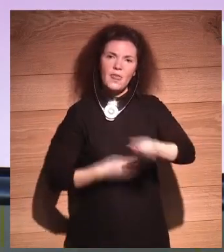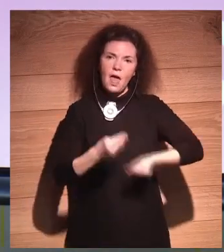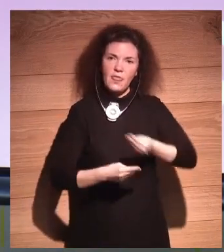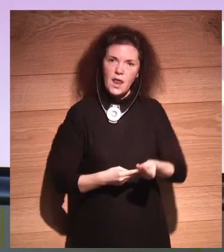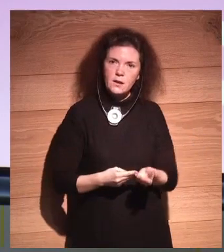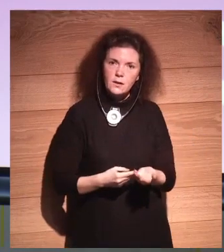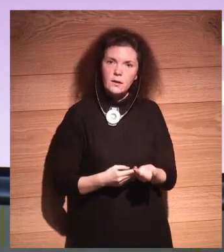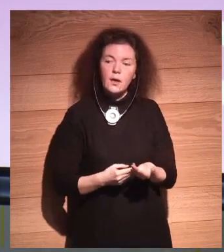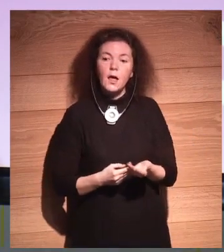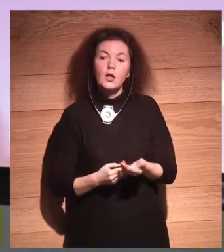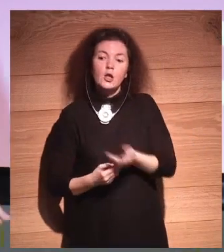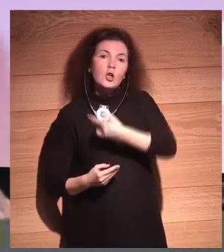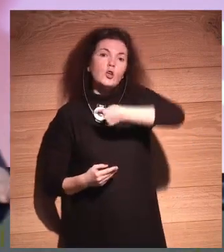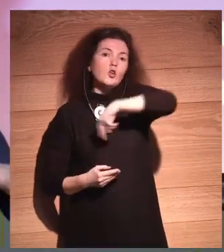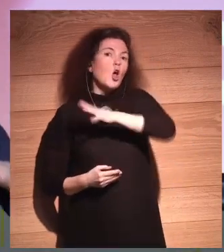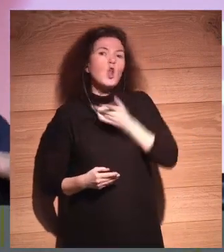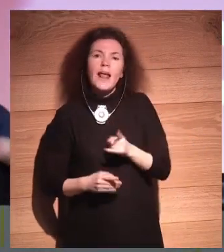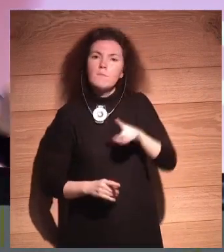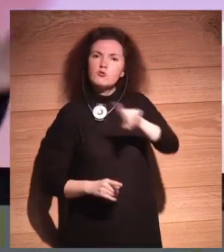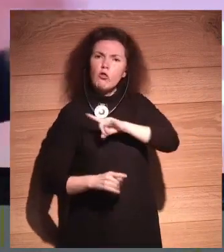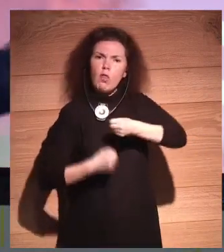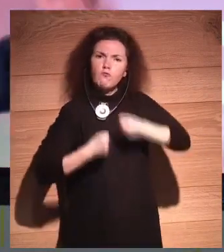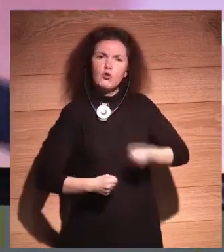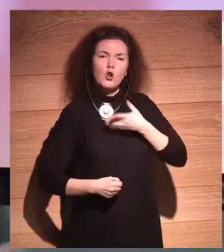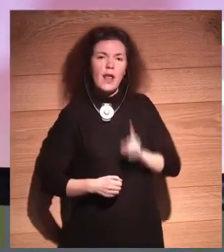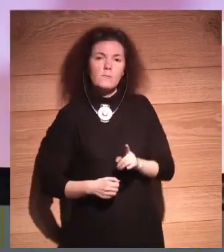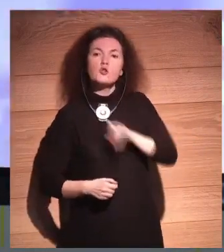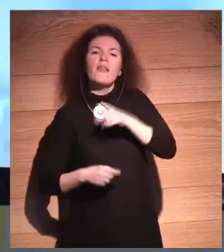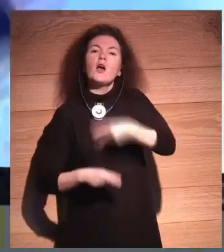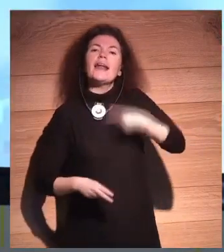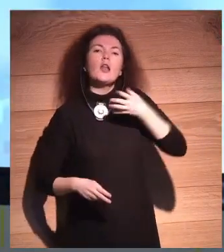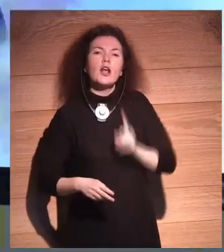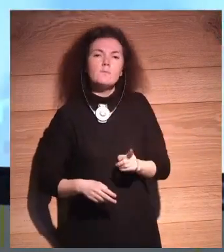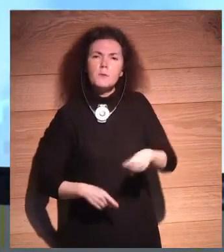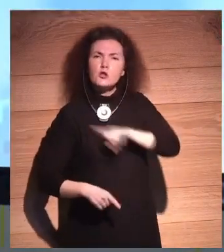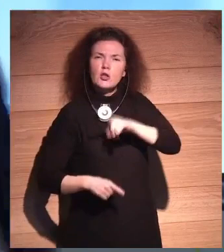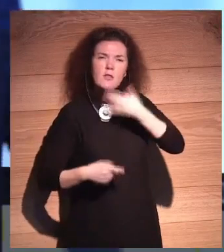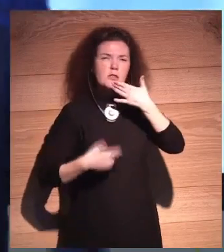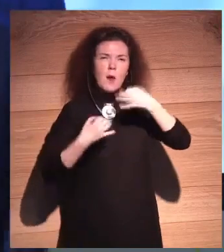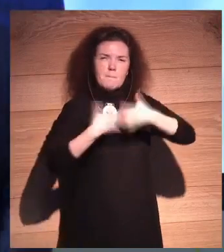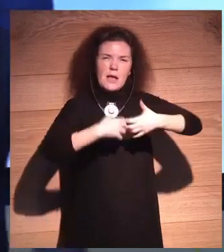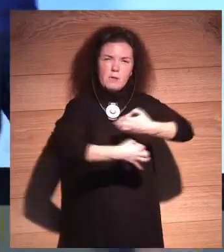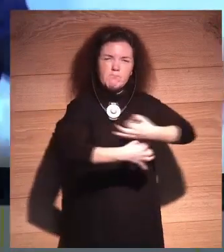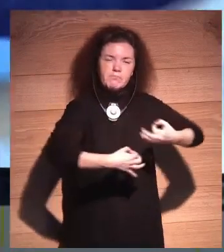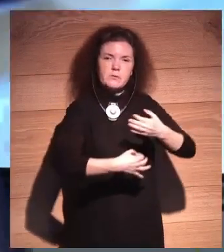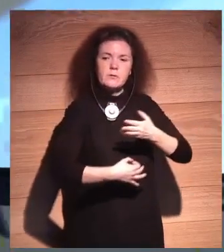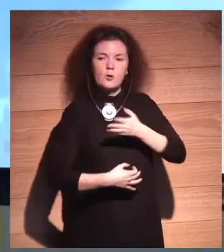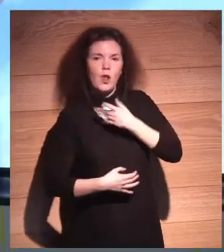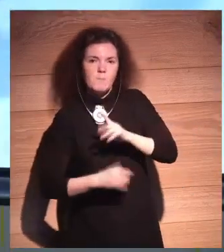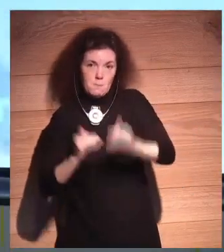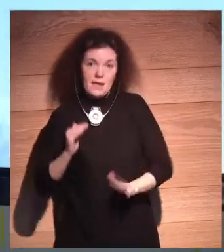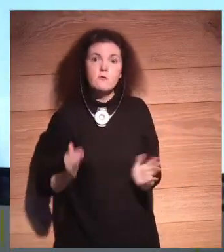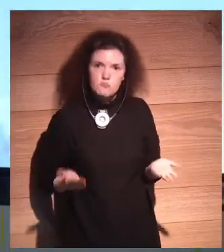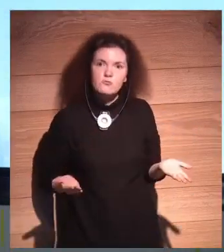Y por supuesto no queremos que haya supersoldados, no queremos soldados en general, pero mucho menos supersoldados. Pero esto es que la